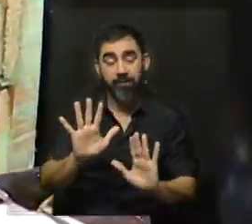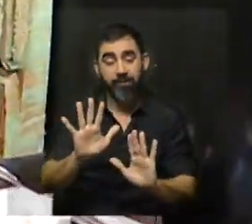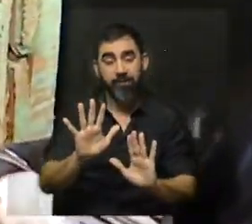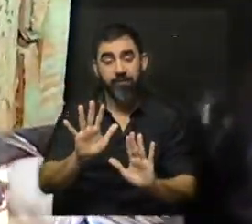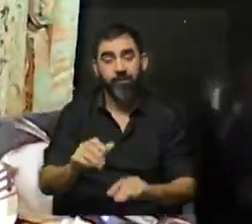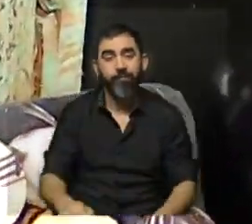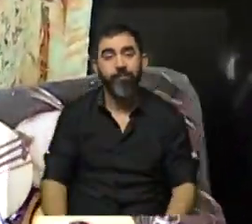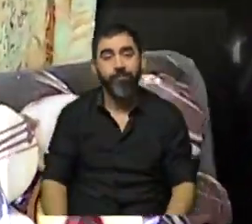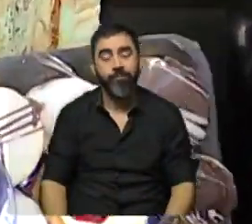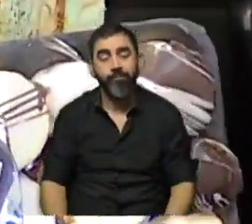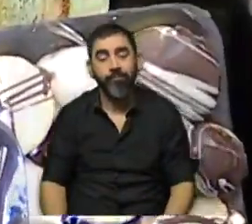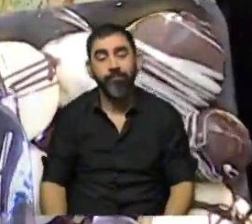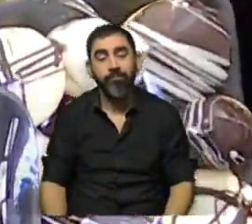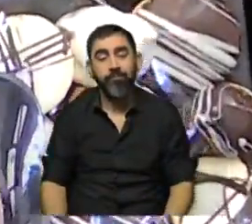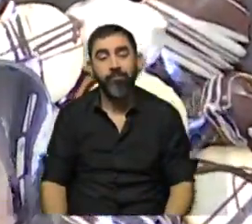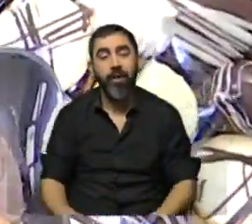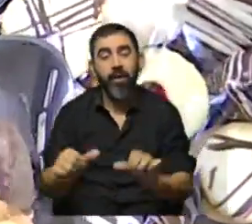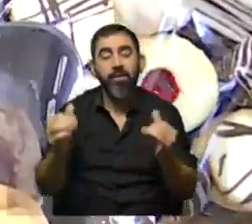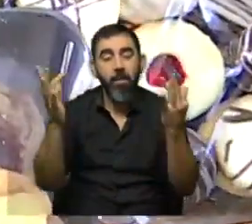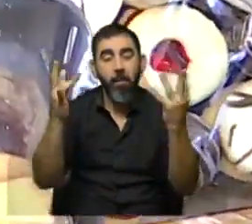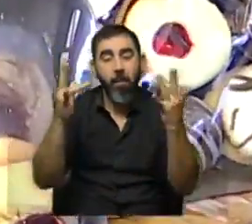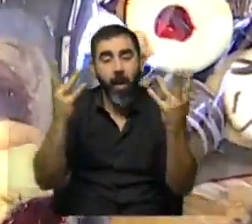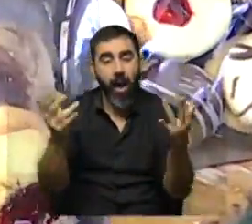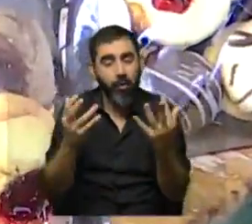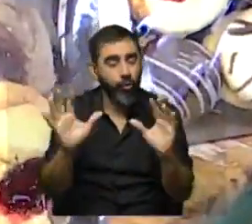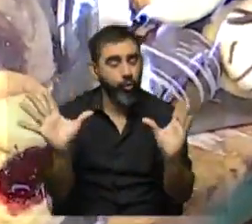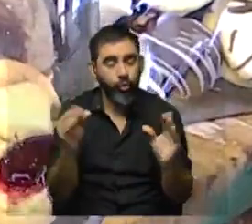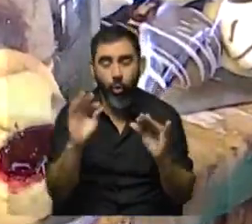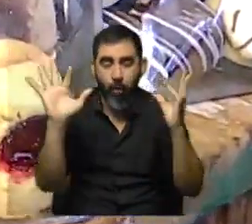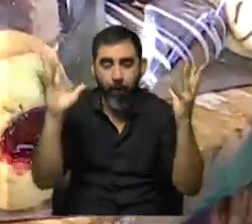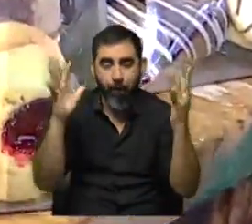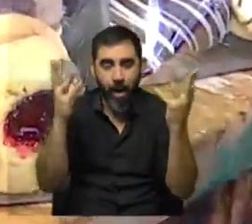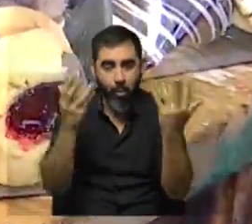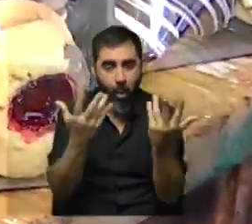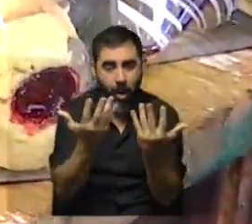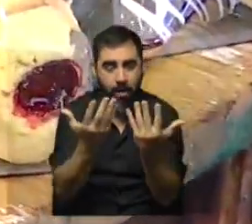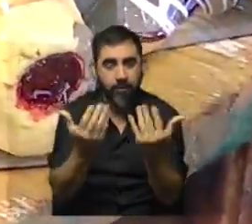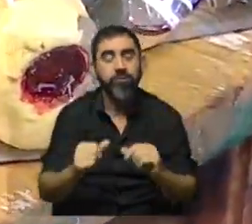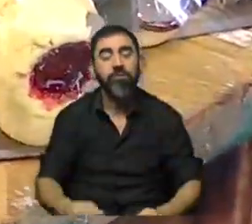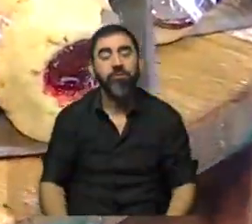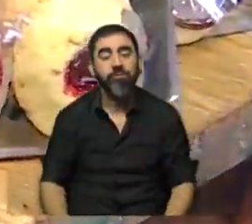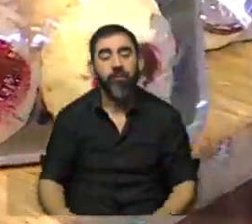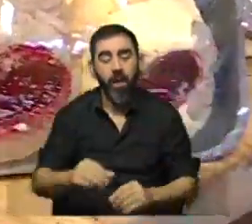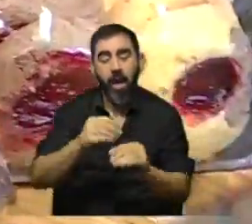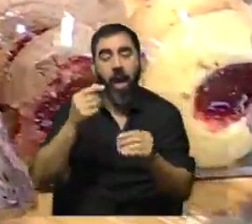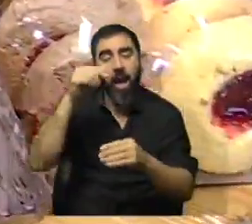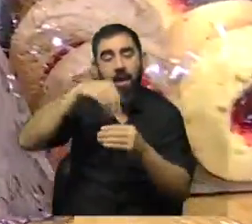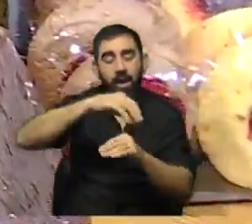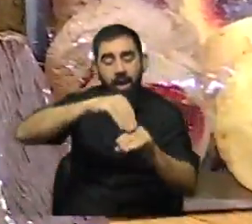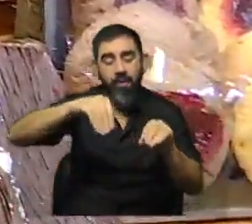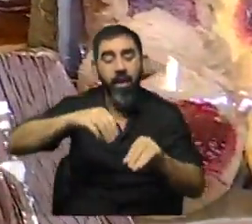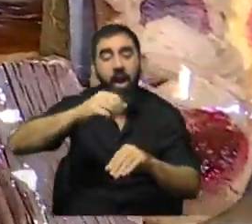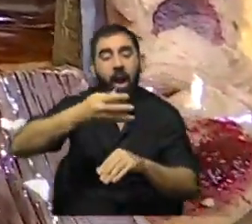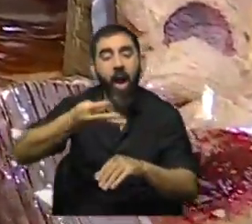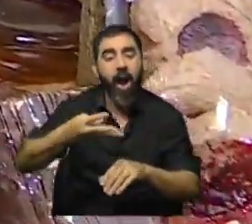se hace con las manos del hombre, es puramente artesanal, por arriba lo que se le pone es harina de maíz, que